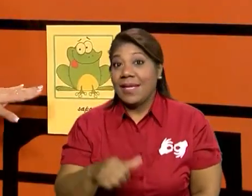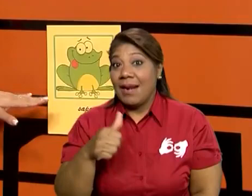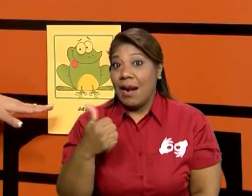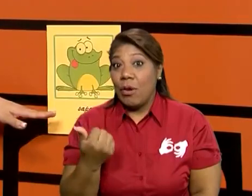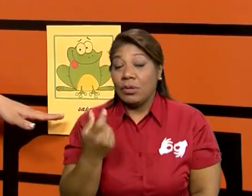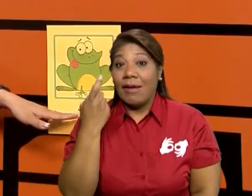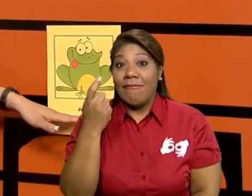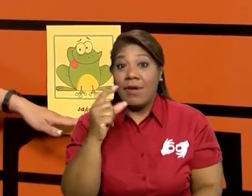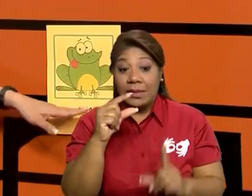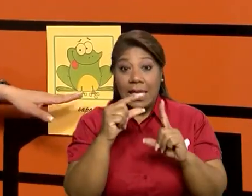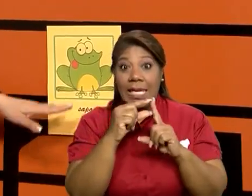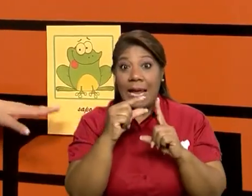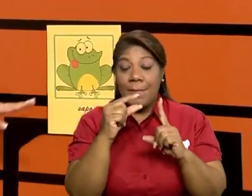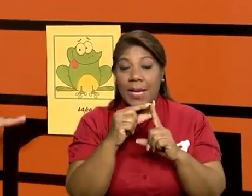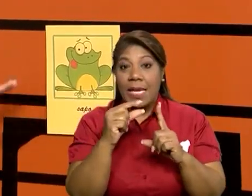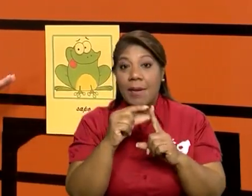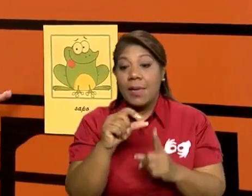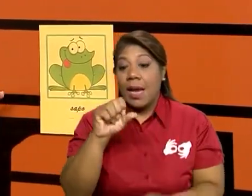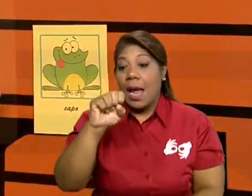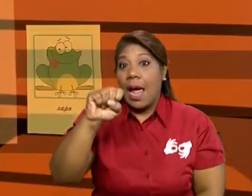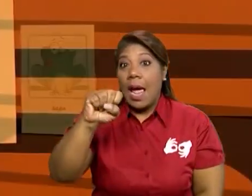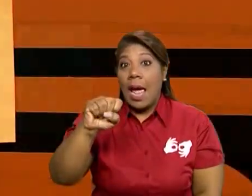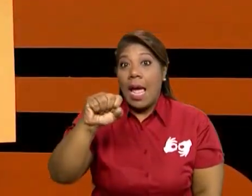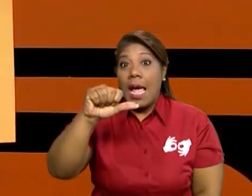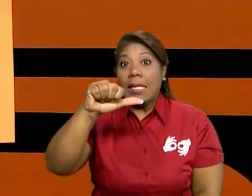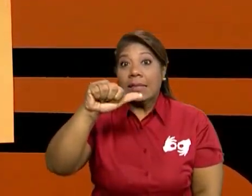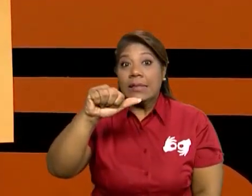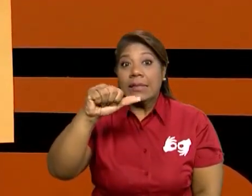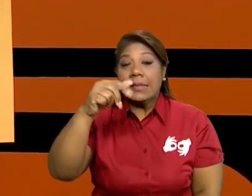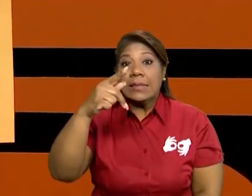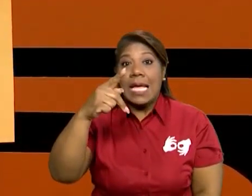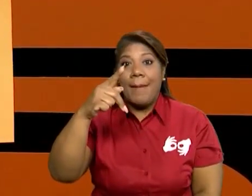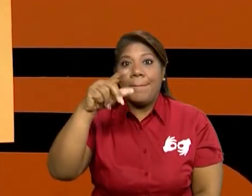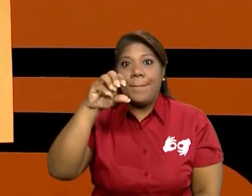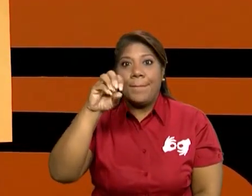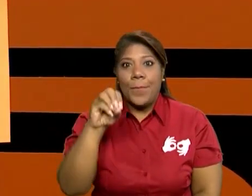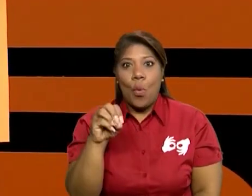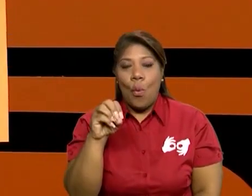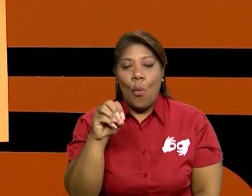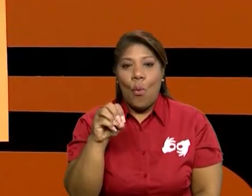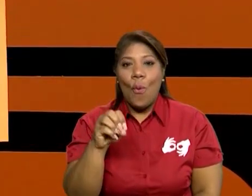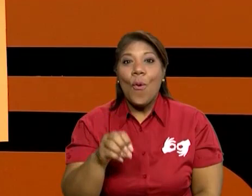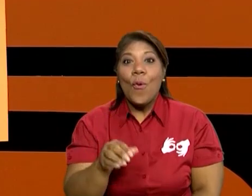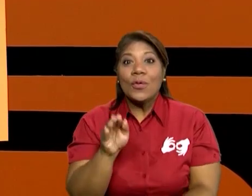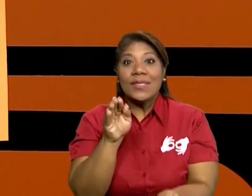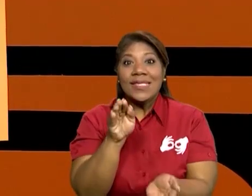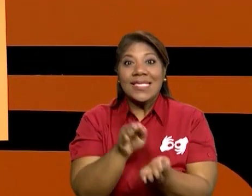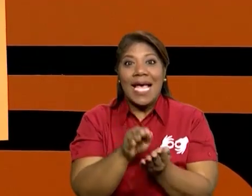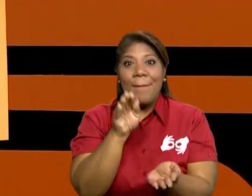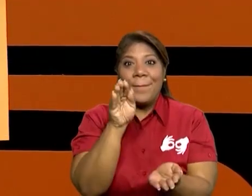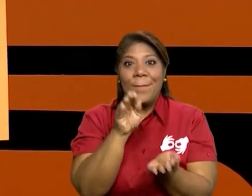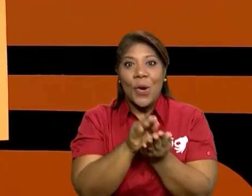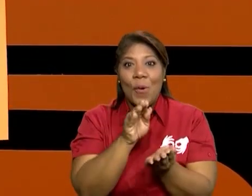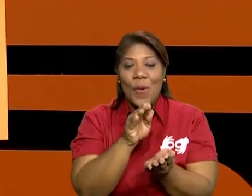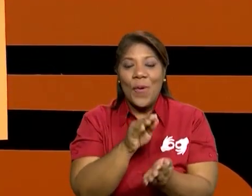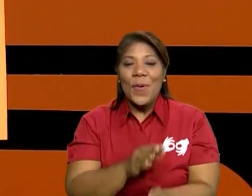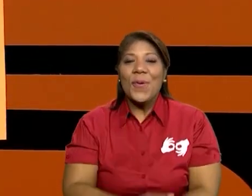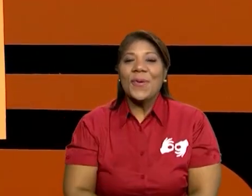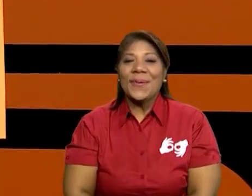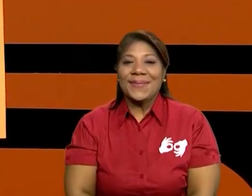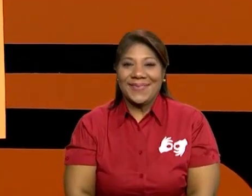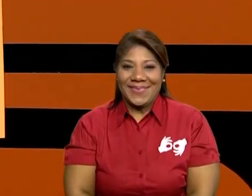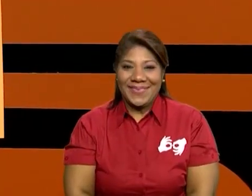tenemos que completar los espacios con las letras correspondientes, según el dibujo. Ustedes van a ver este mismo animal en sus libros de trabajo.